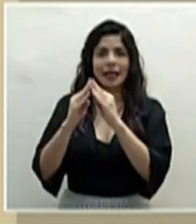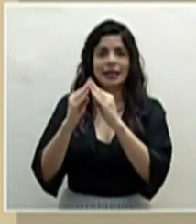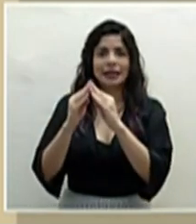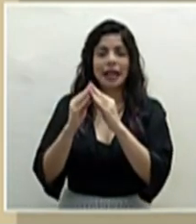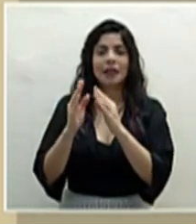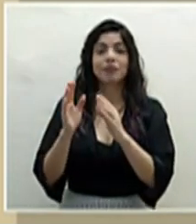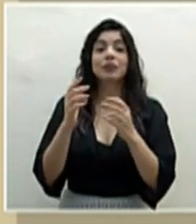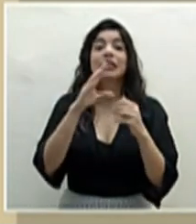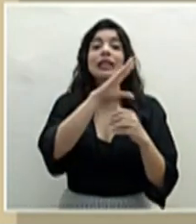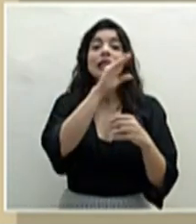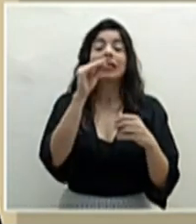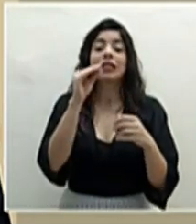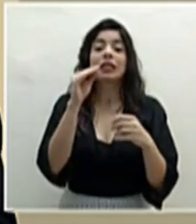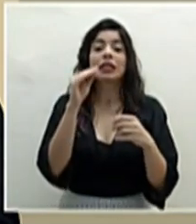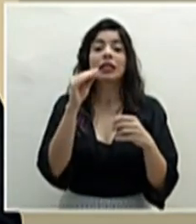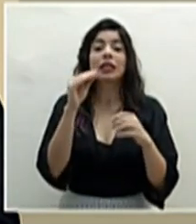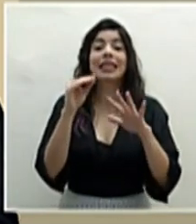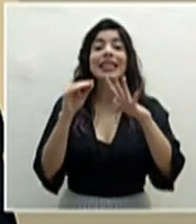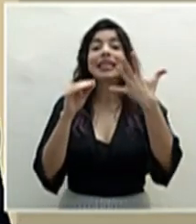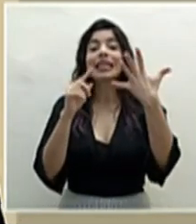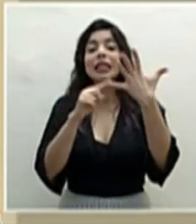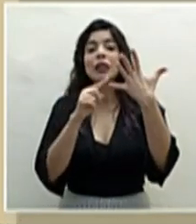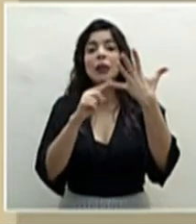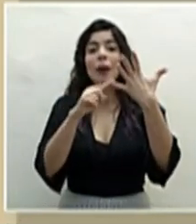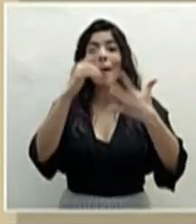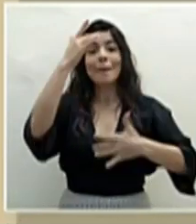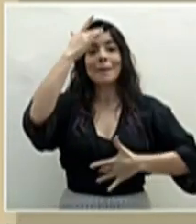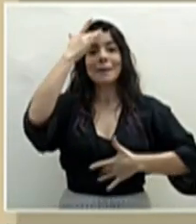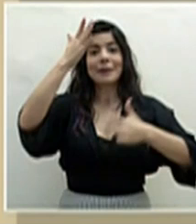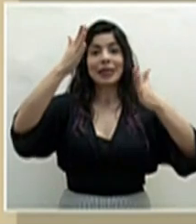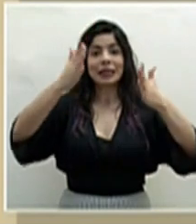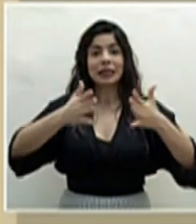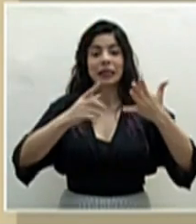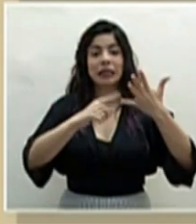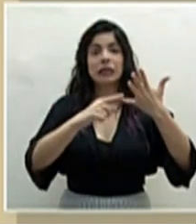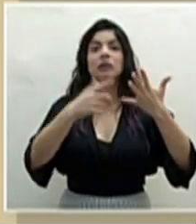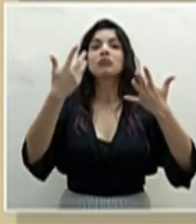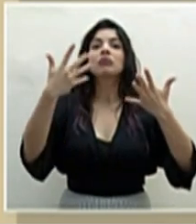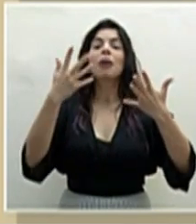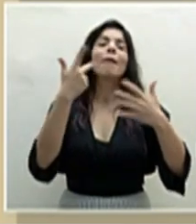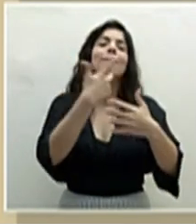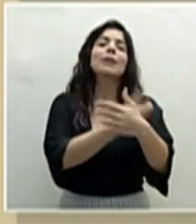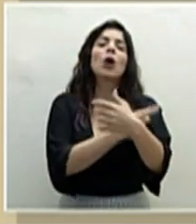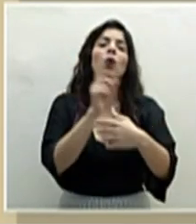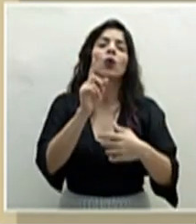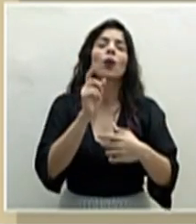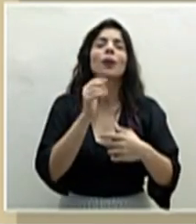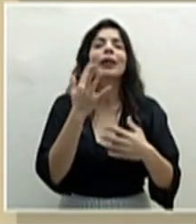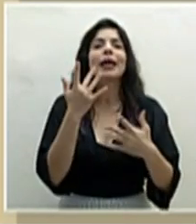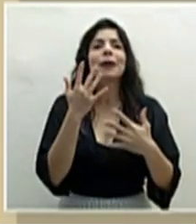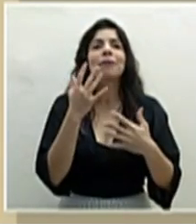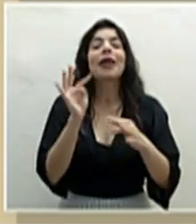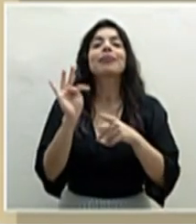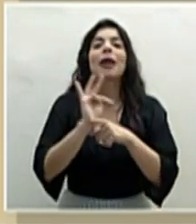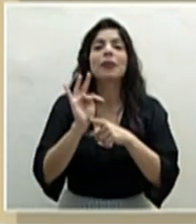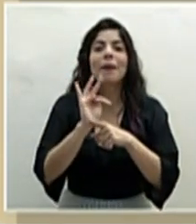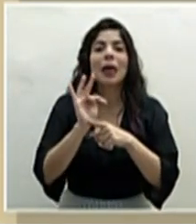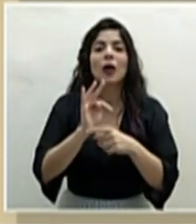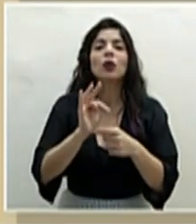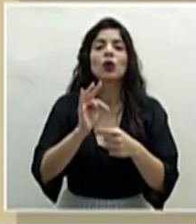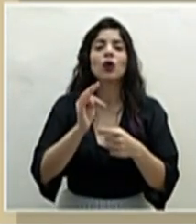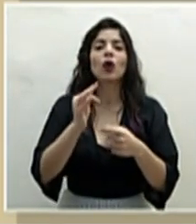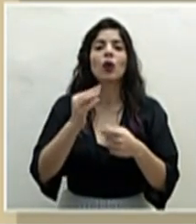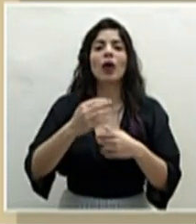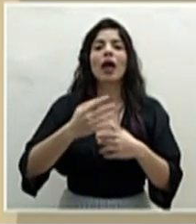un quinto paciente que fue vacunado, perdón, fue tratado con plasma